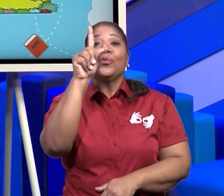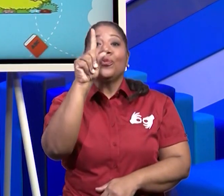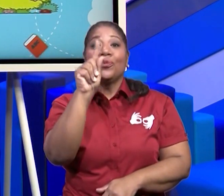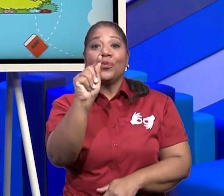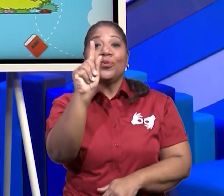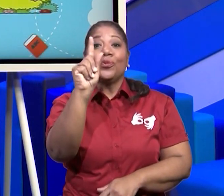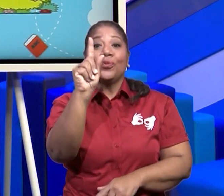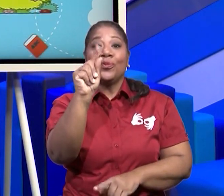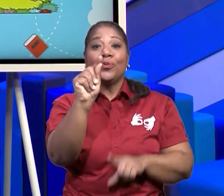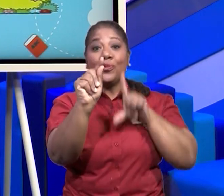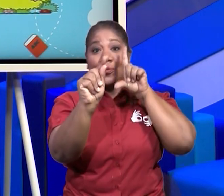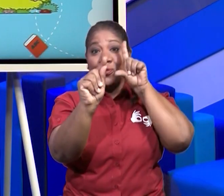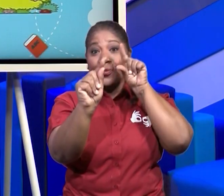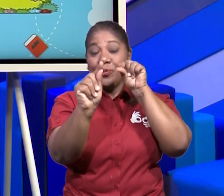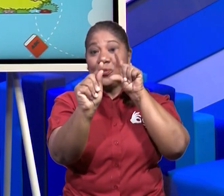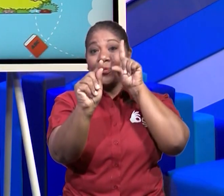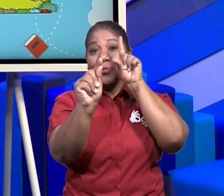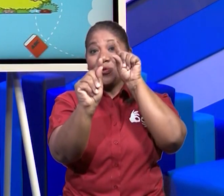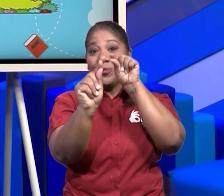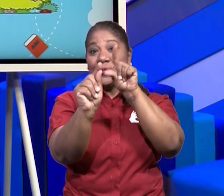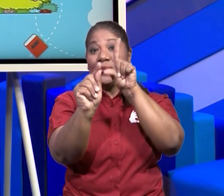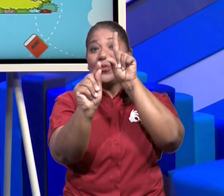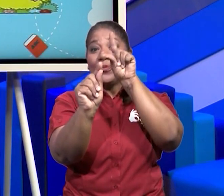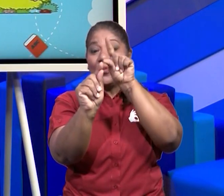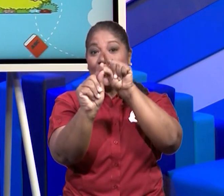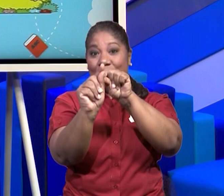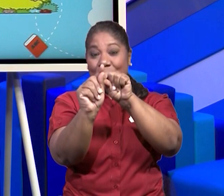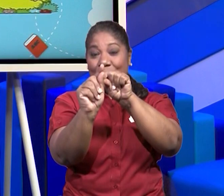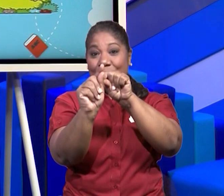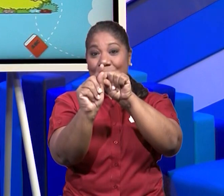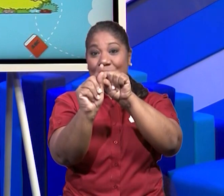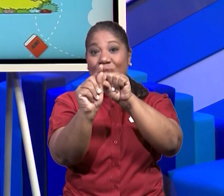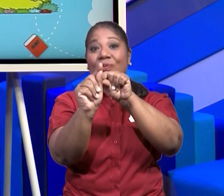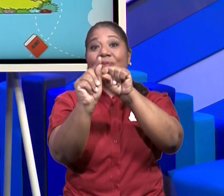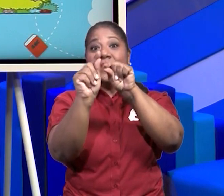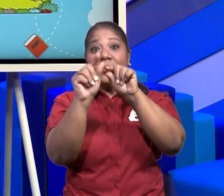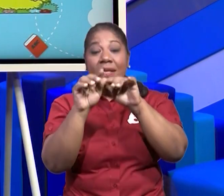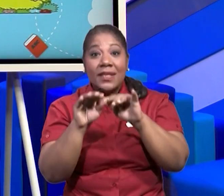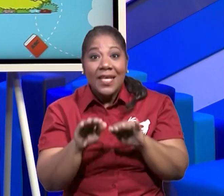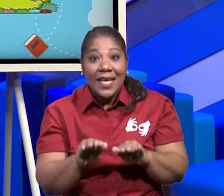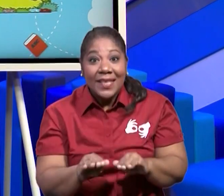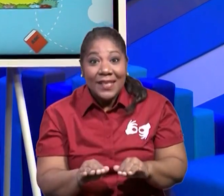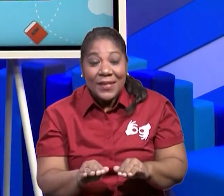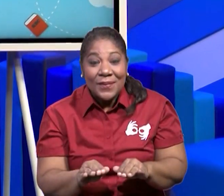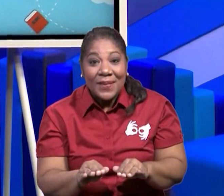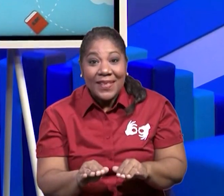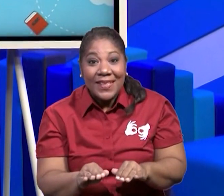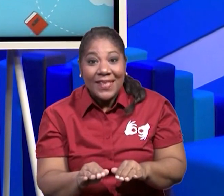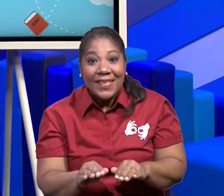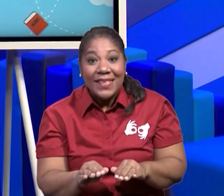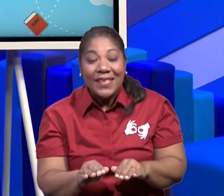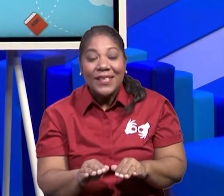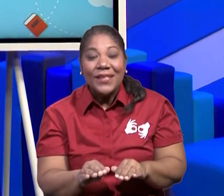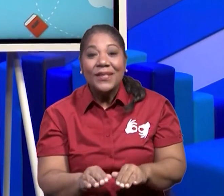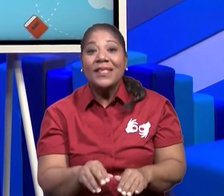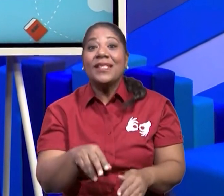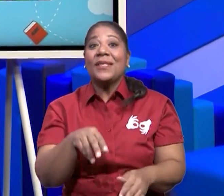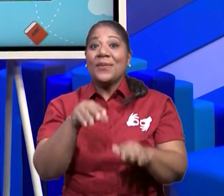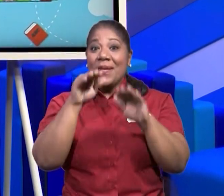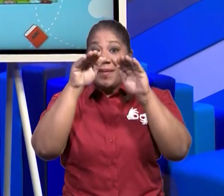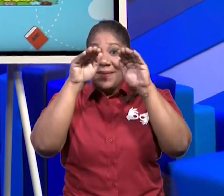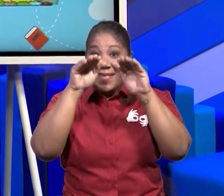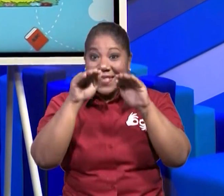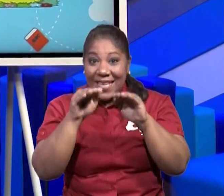va delante y otro que va detrás. Agáchense mis niños